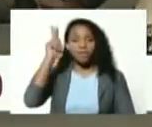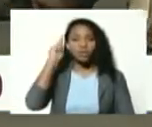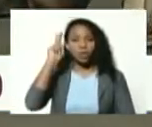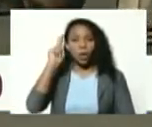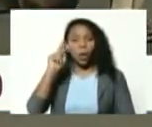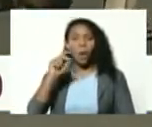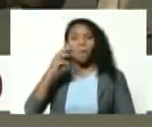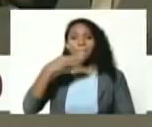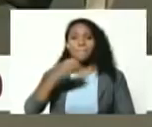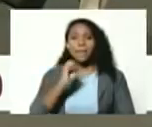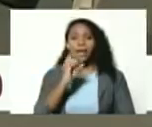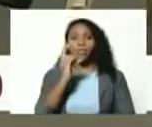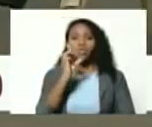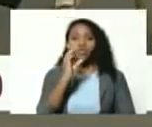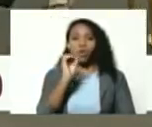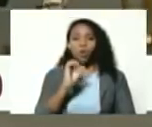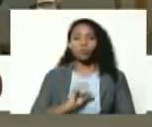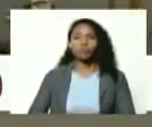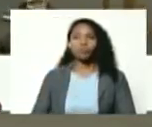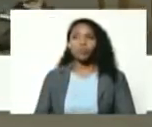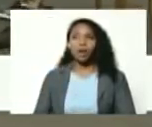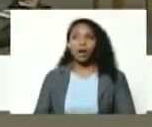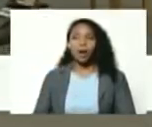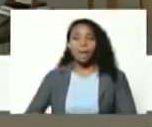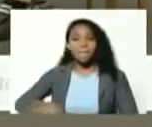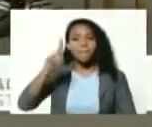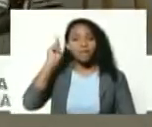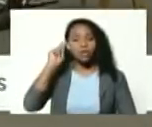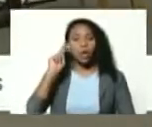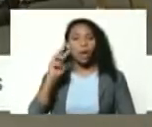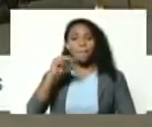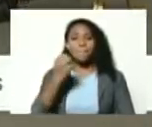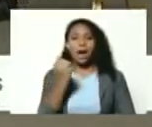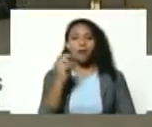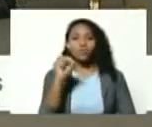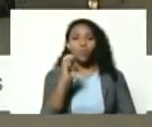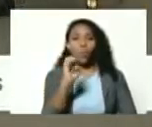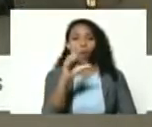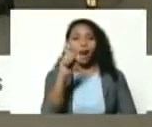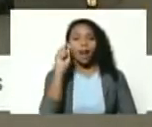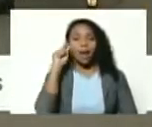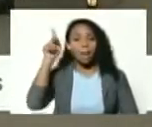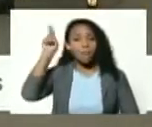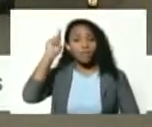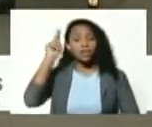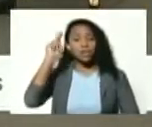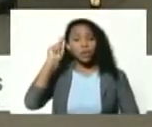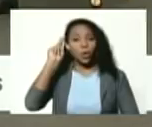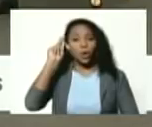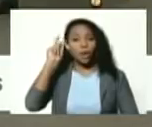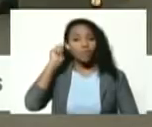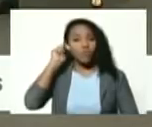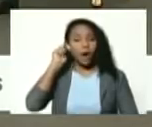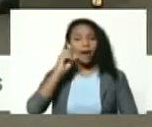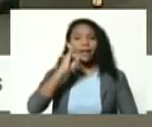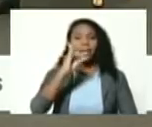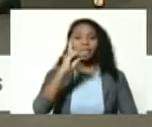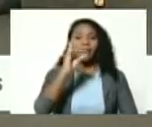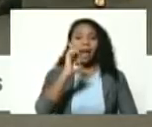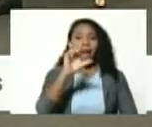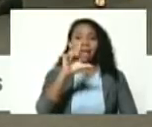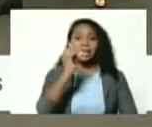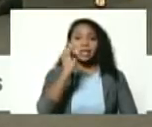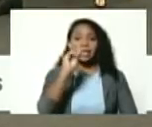pedro calzadilla el profesor manuel carrero y la profesora ideliza cabello felicidades